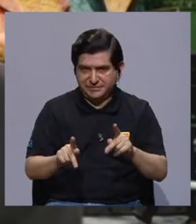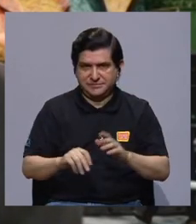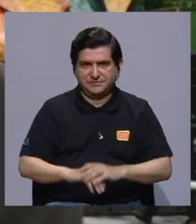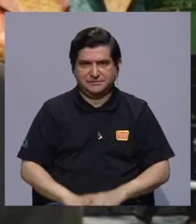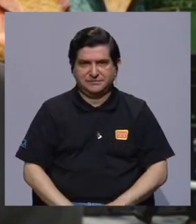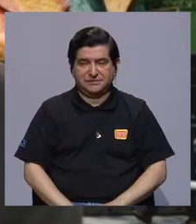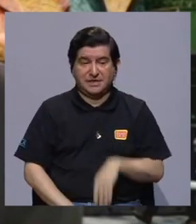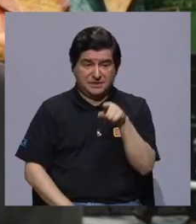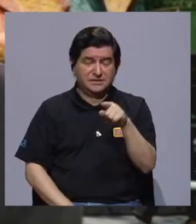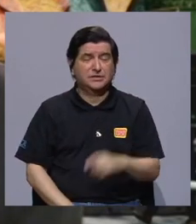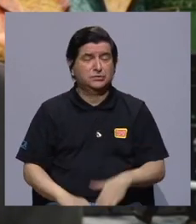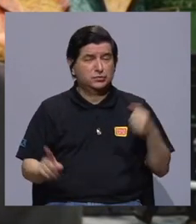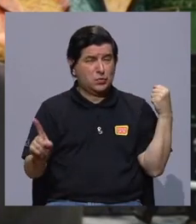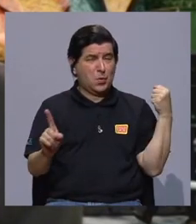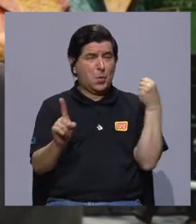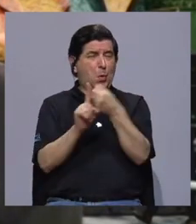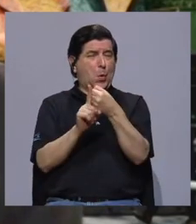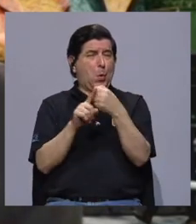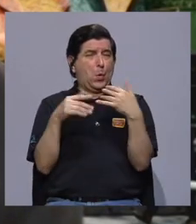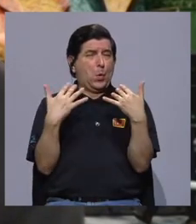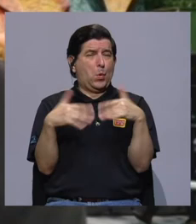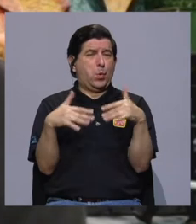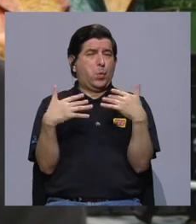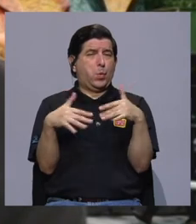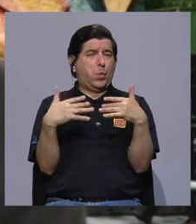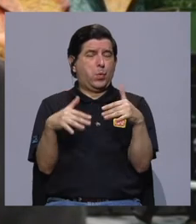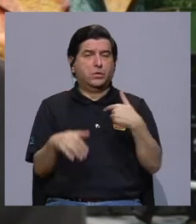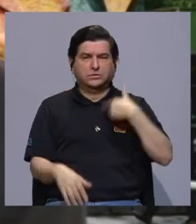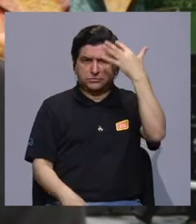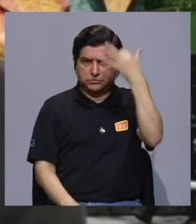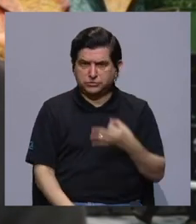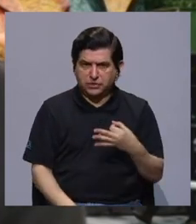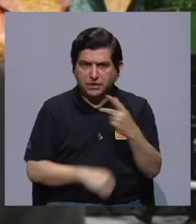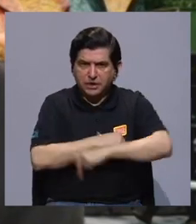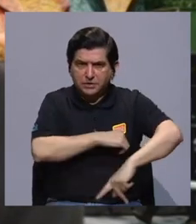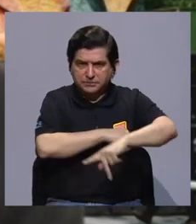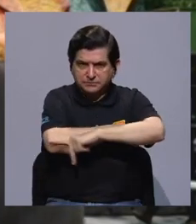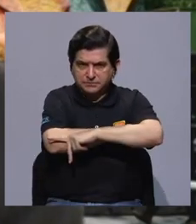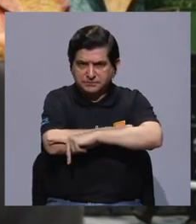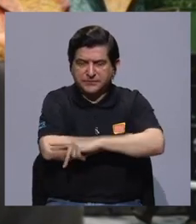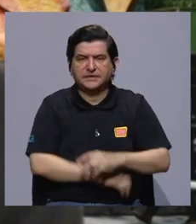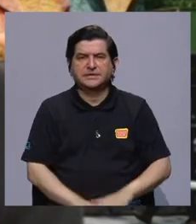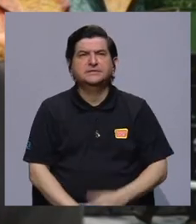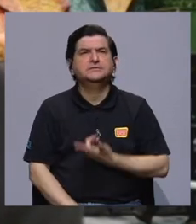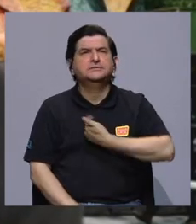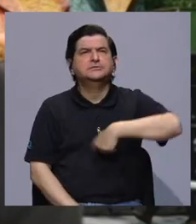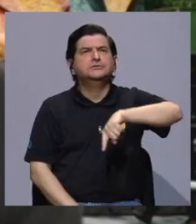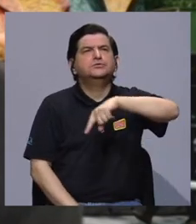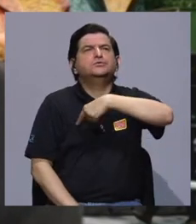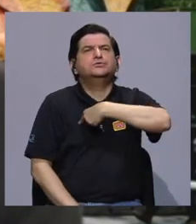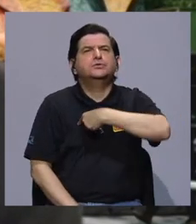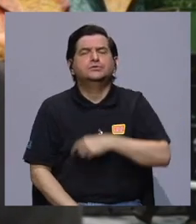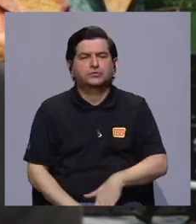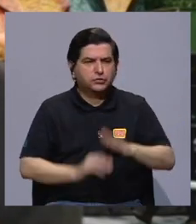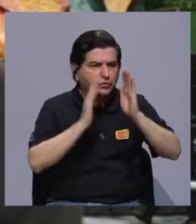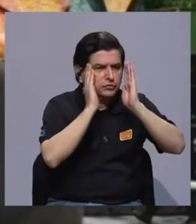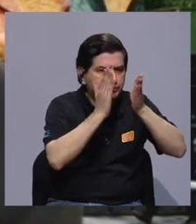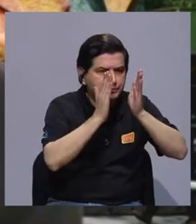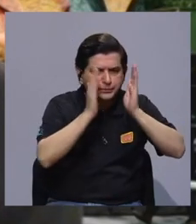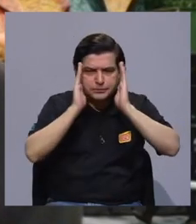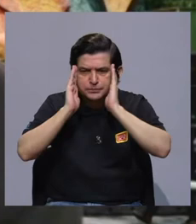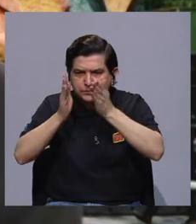pues, tiene un gran impacto. A mí me parece que como país hemos ido